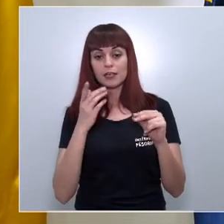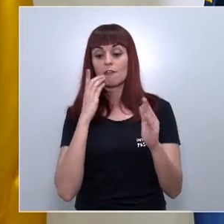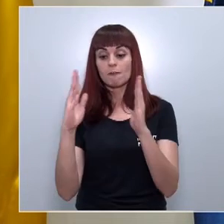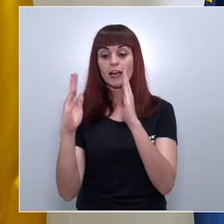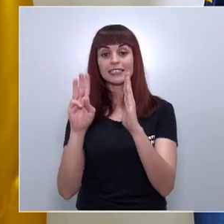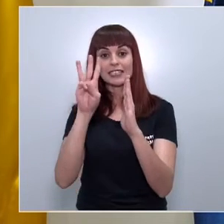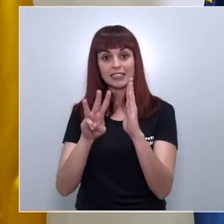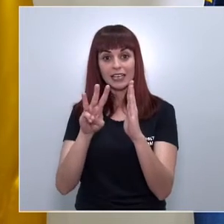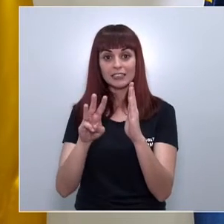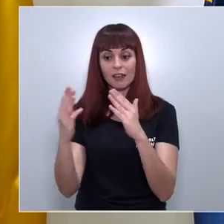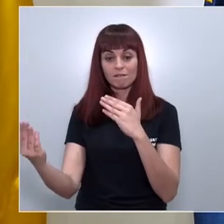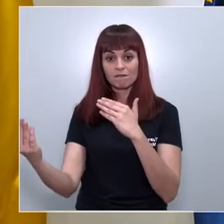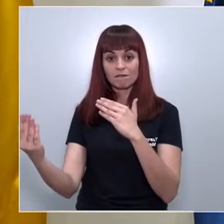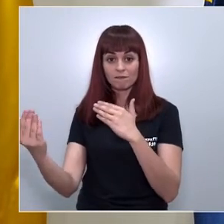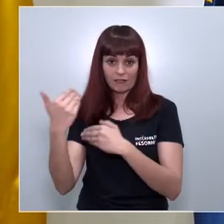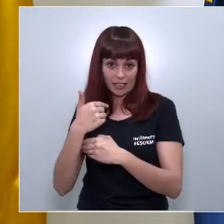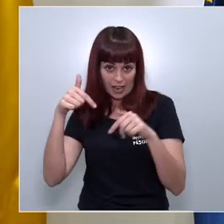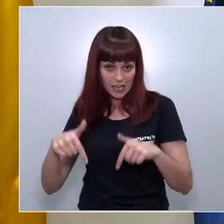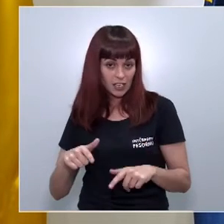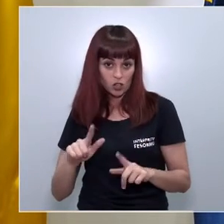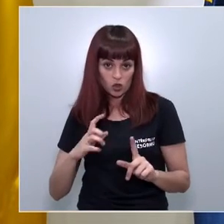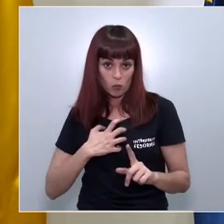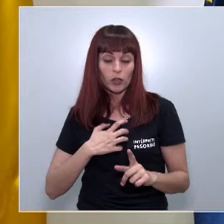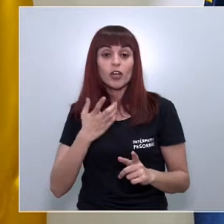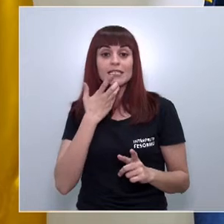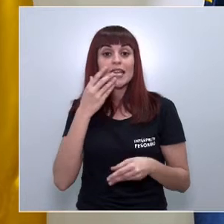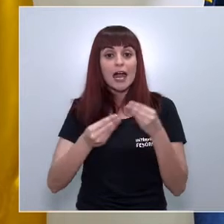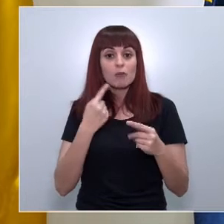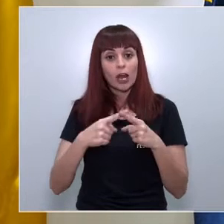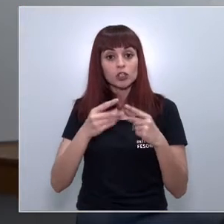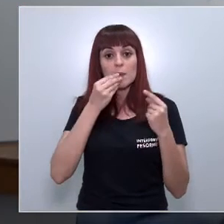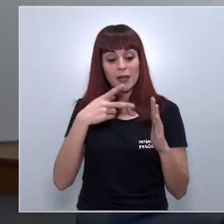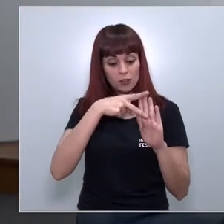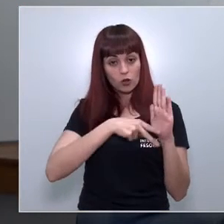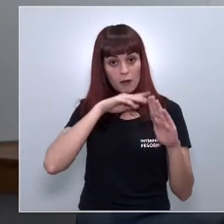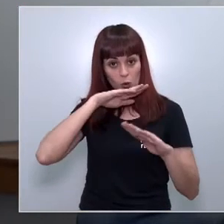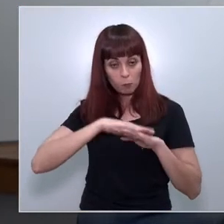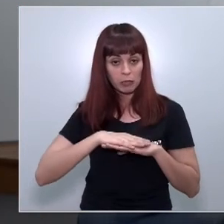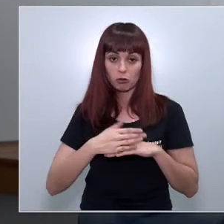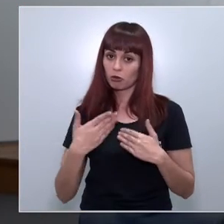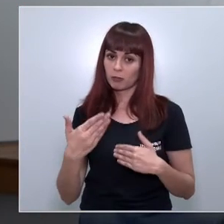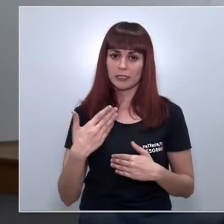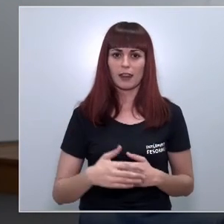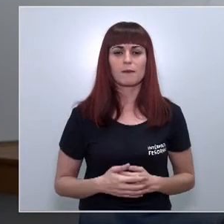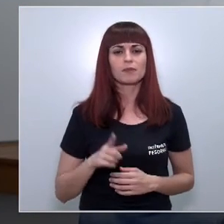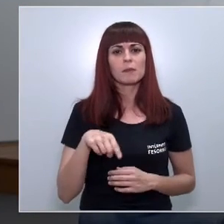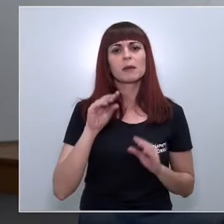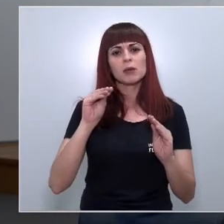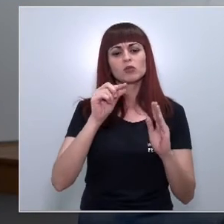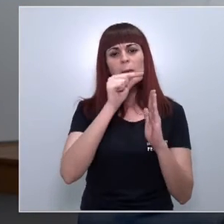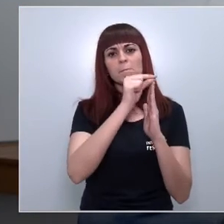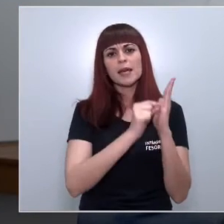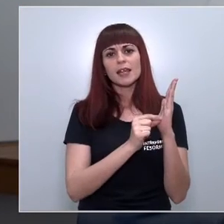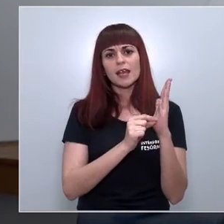tampoco podría venir acá entonces no habría ningún problema si hacemos las cosas bien Preguntan además ¿qué medidas concretas ha